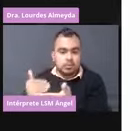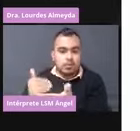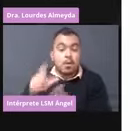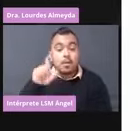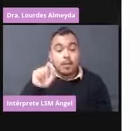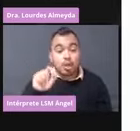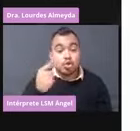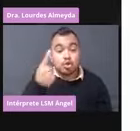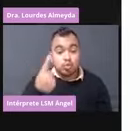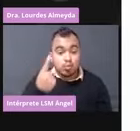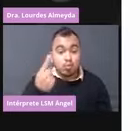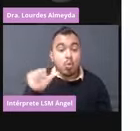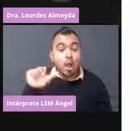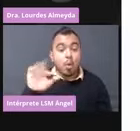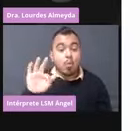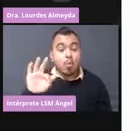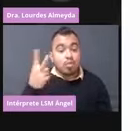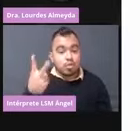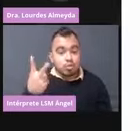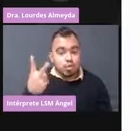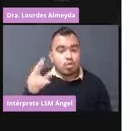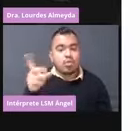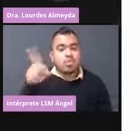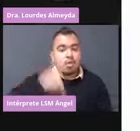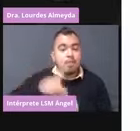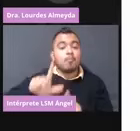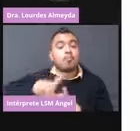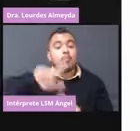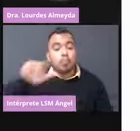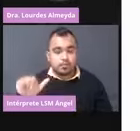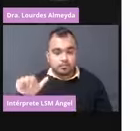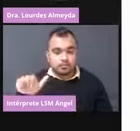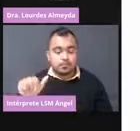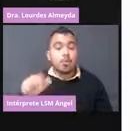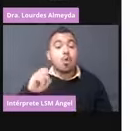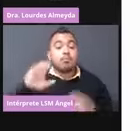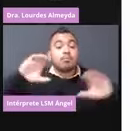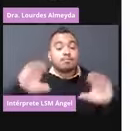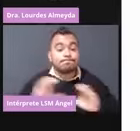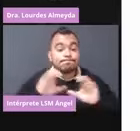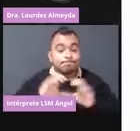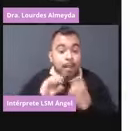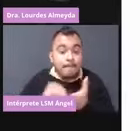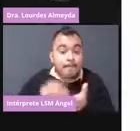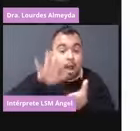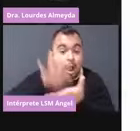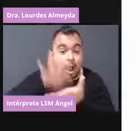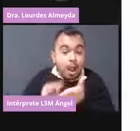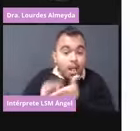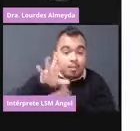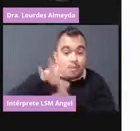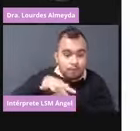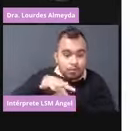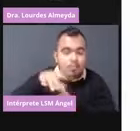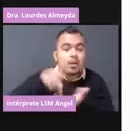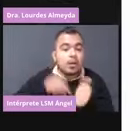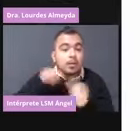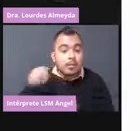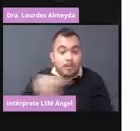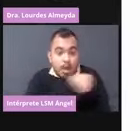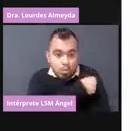días. La plataforma automatizada, cada persona que vaya a vacunarse, se va a capturar en plataforma